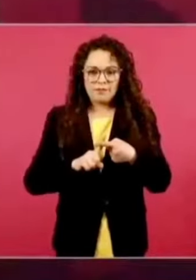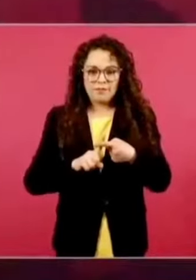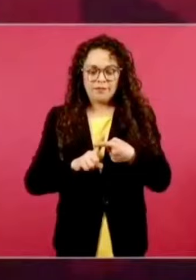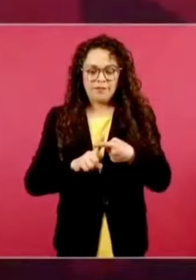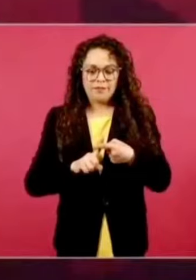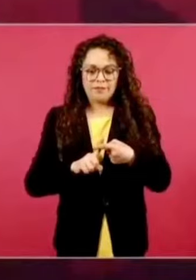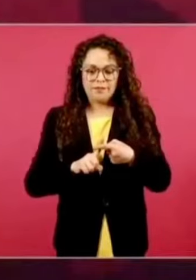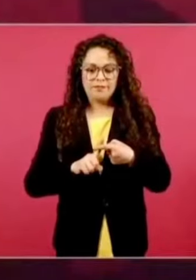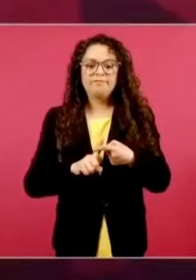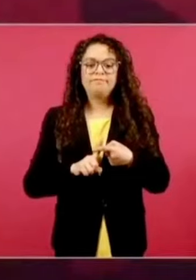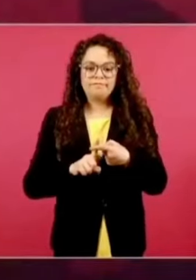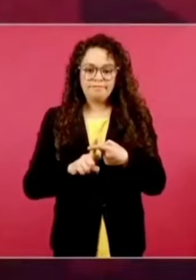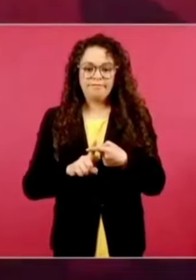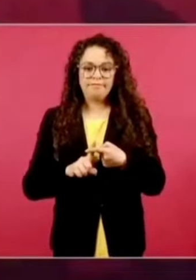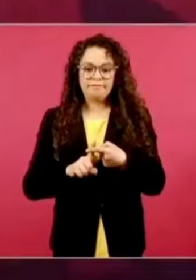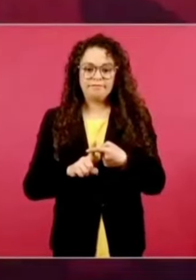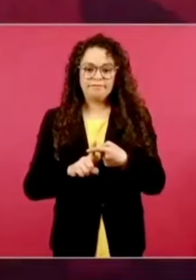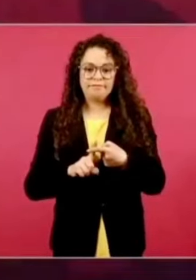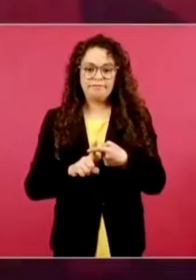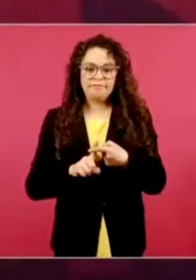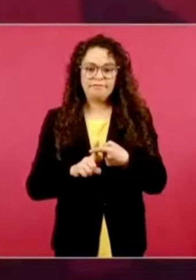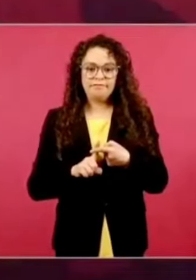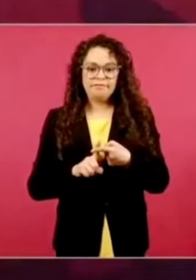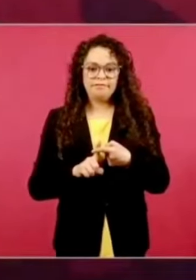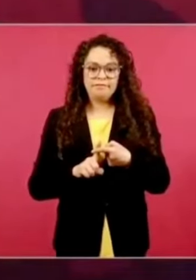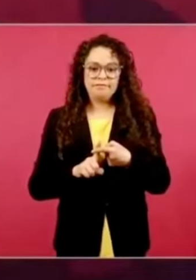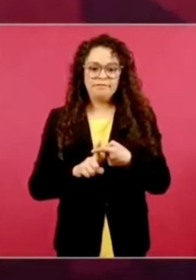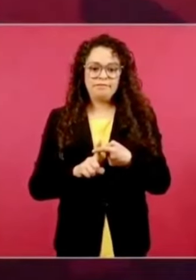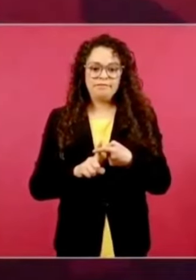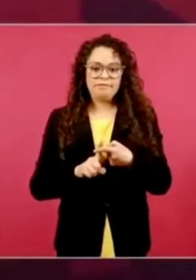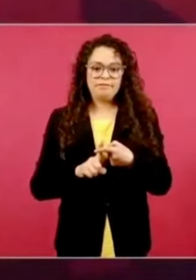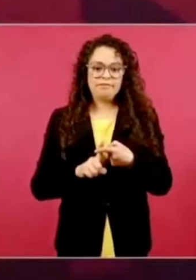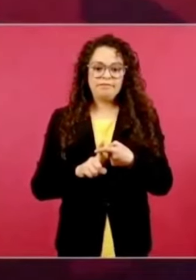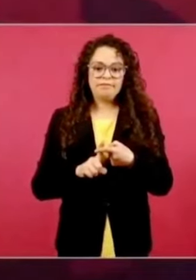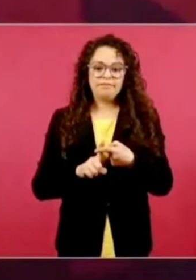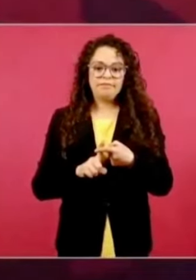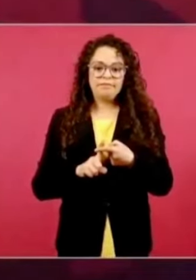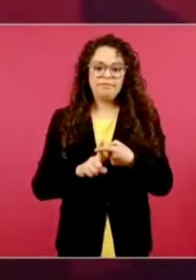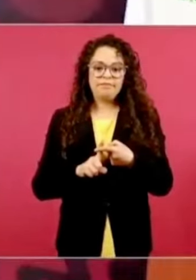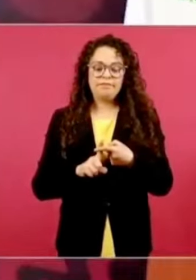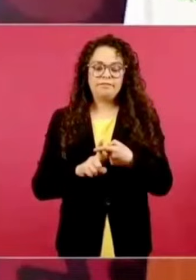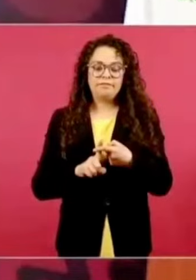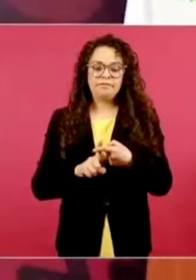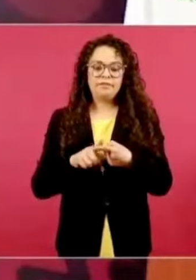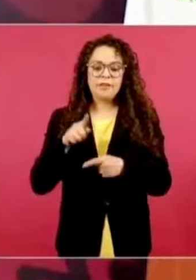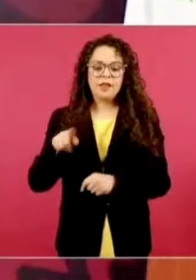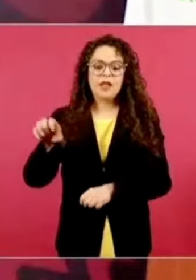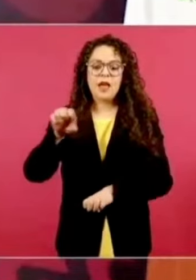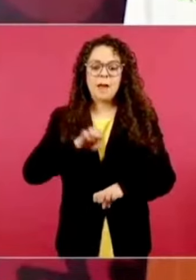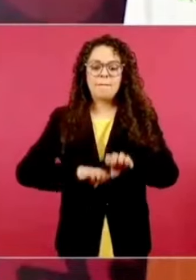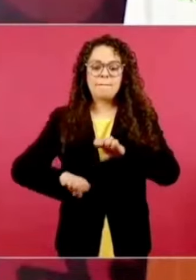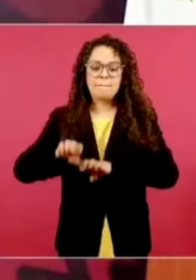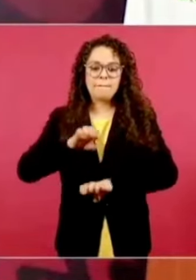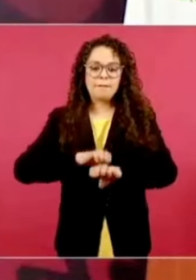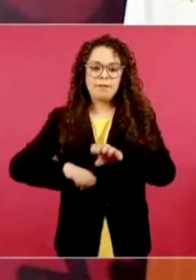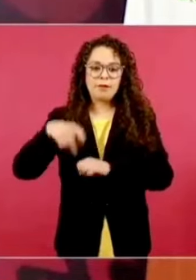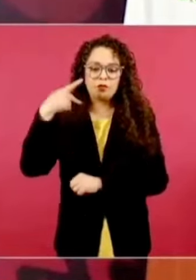al servicio de las agencias del gobierno de Estados Unidos,